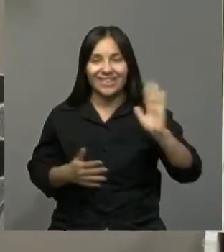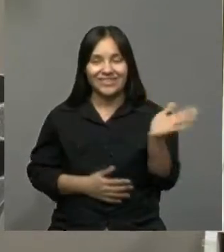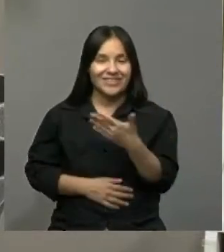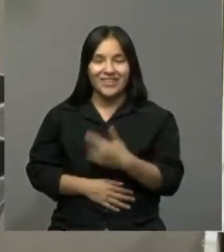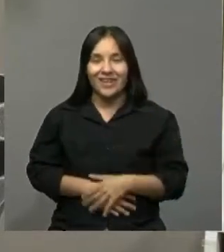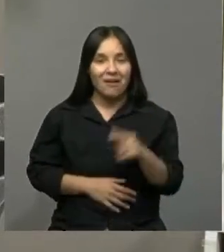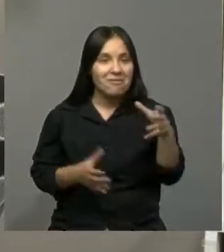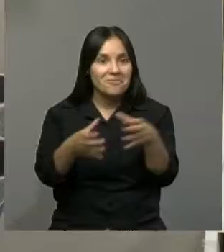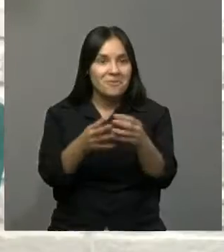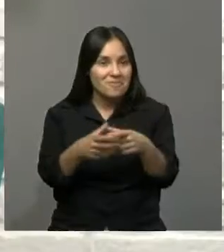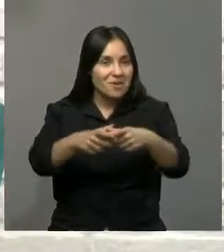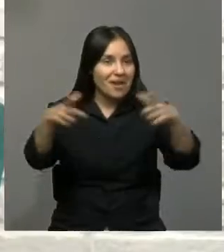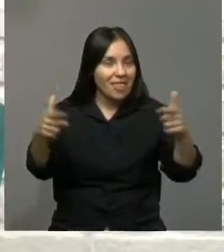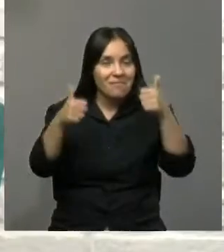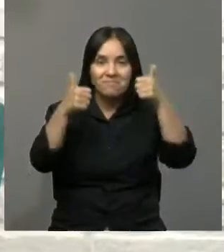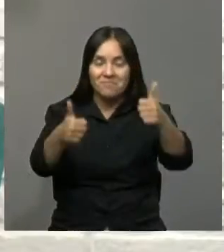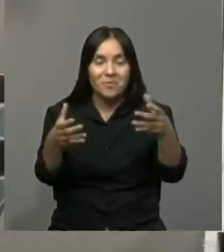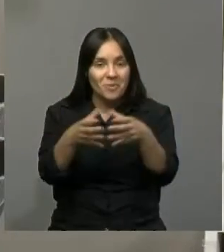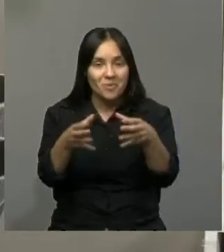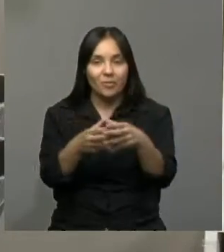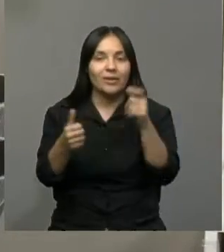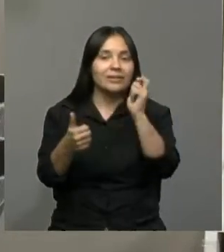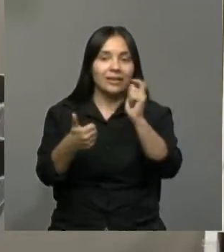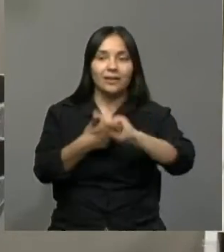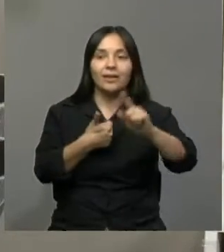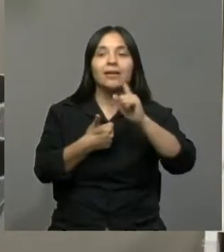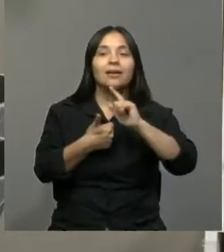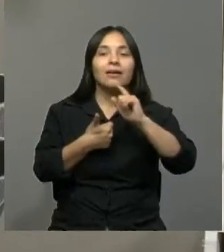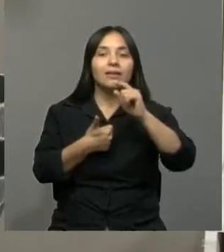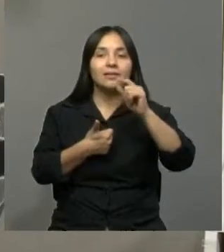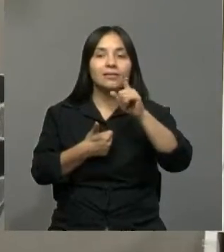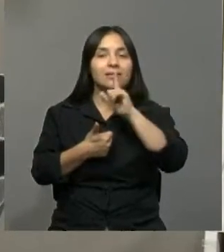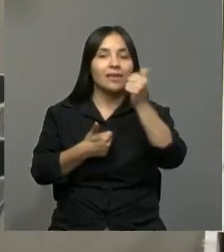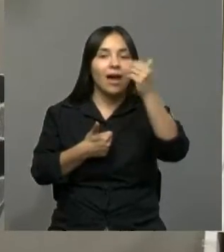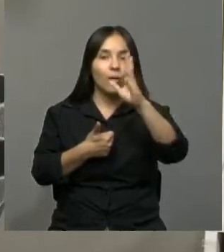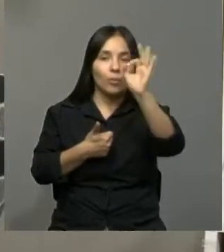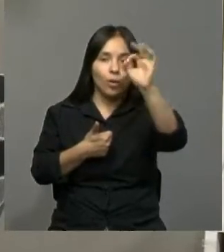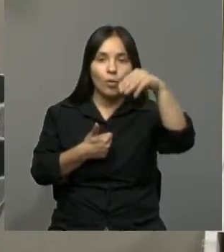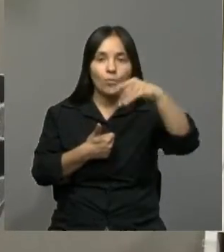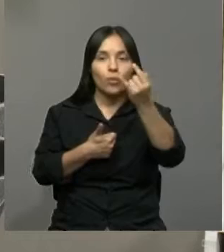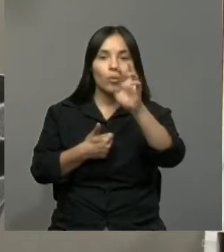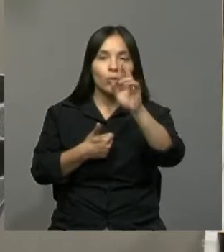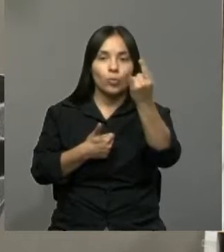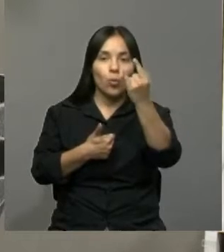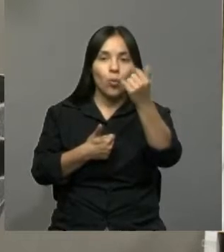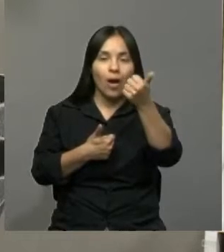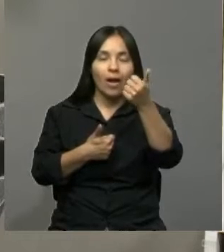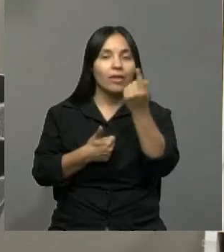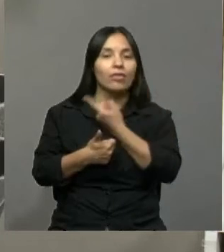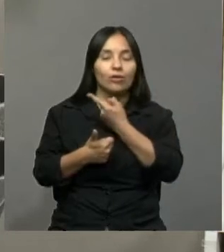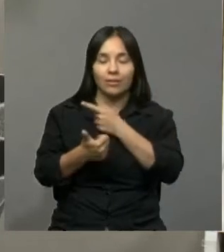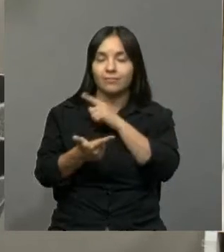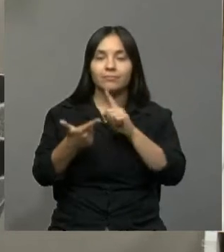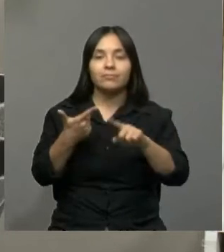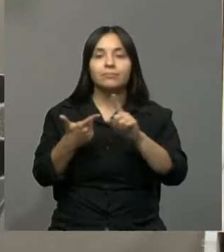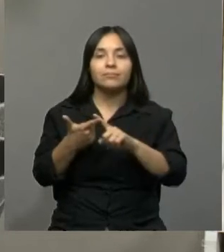Son un montón. Sí, qué buen grupo, che. Está, a ver, me van levantando la mano. Tavo Murúa, ¿dónde está? Hola, presente, ahí está. Muy bien.